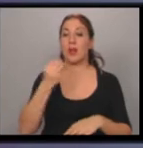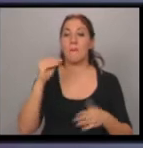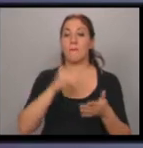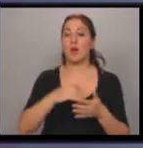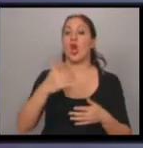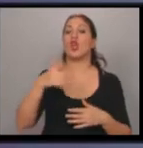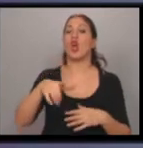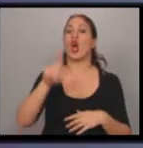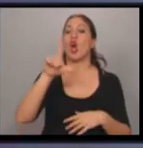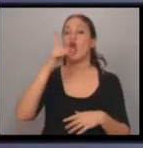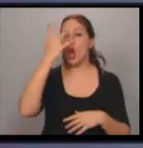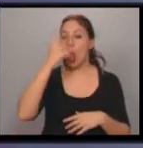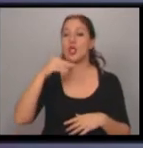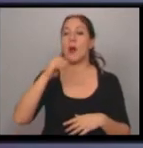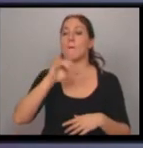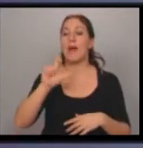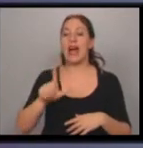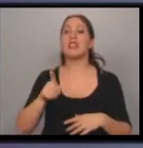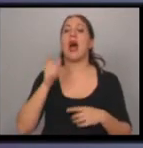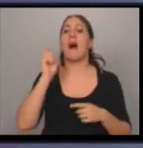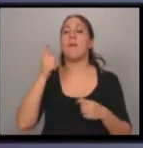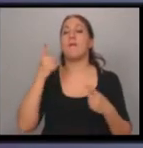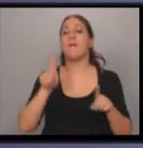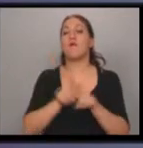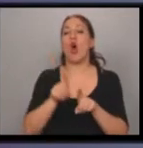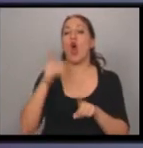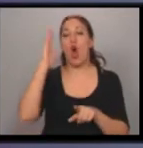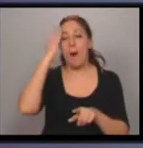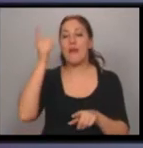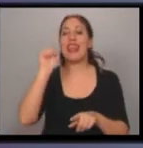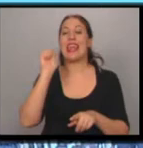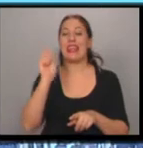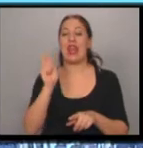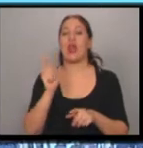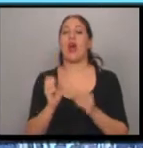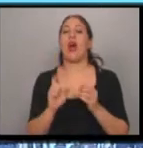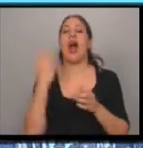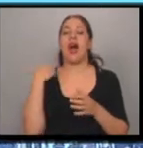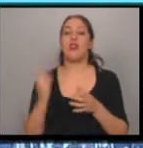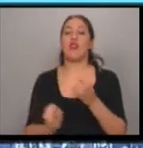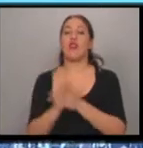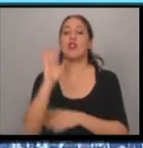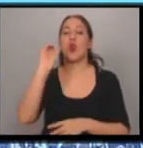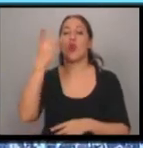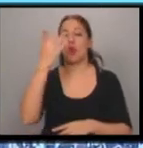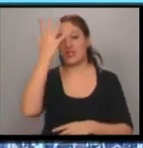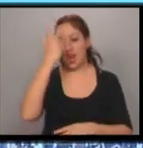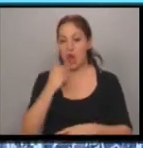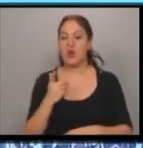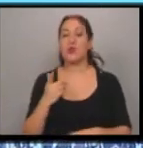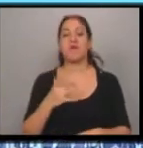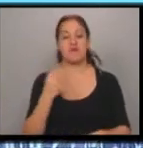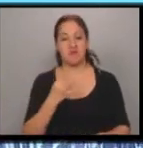Massa, en homenaje al fundador del Club San Lorenzo Massa. Oh, espectacular. Así que me imagino que eso lo va a poner contento. Y al Papa también, claro. Y por supuesto.